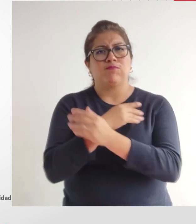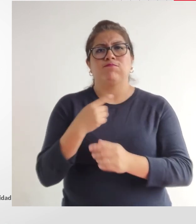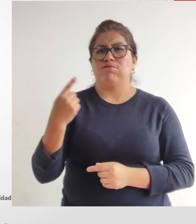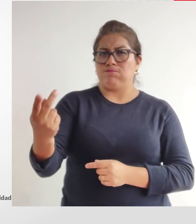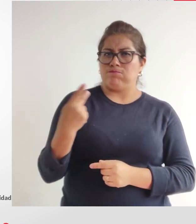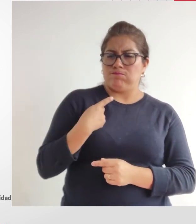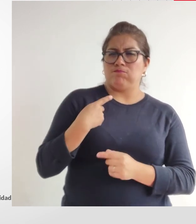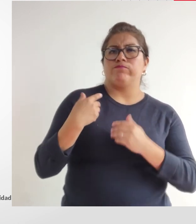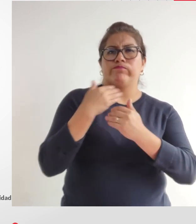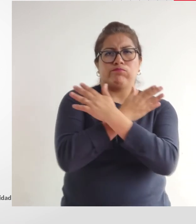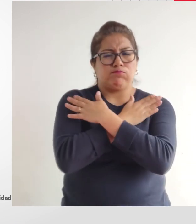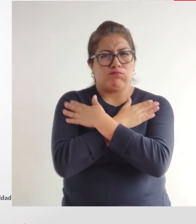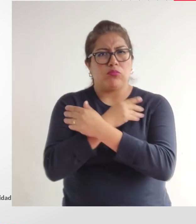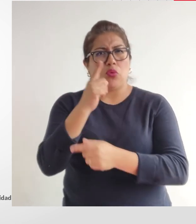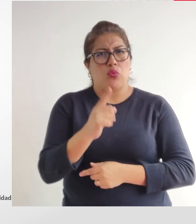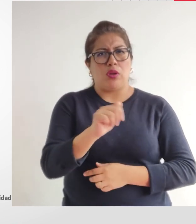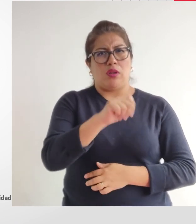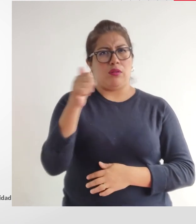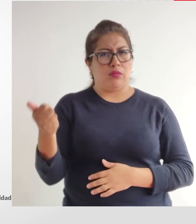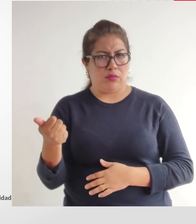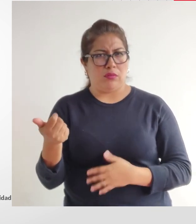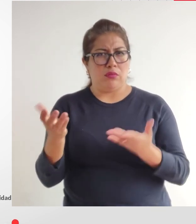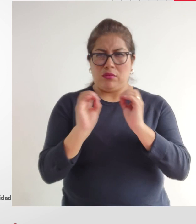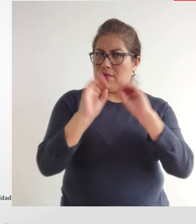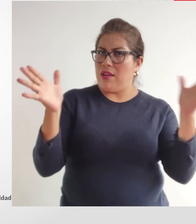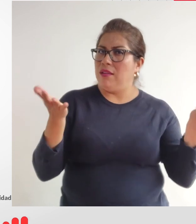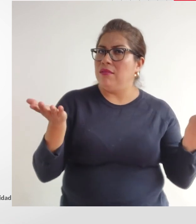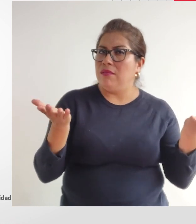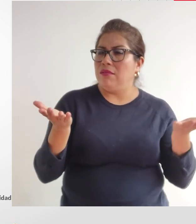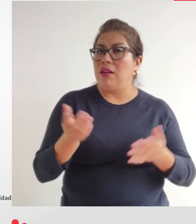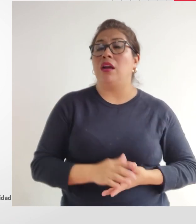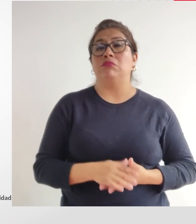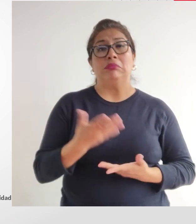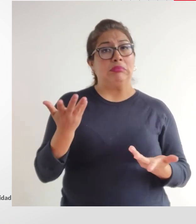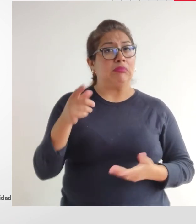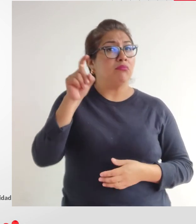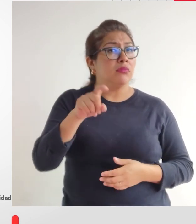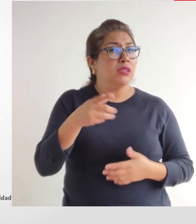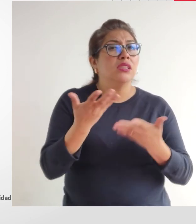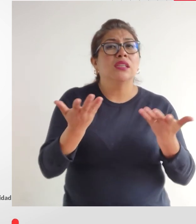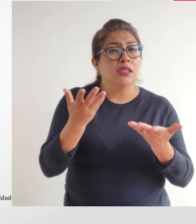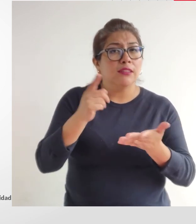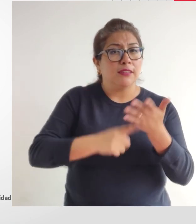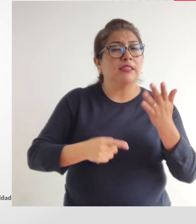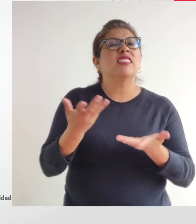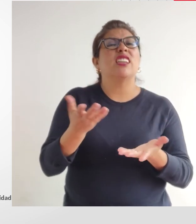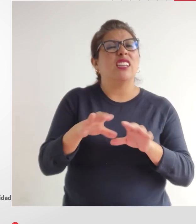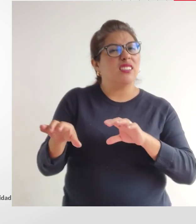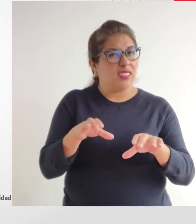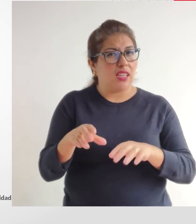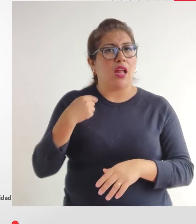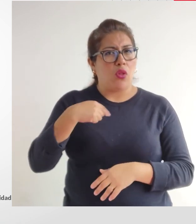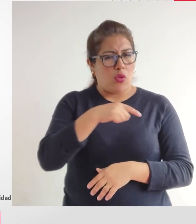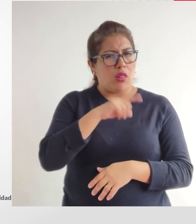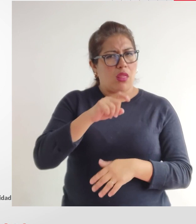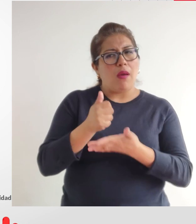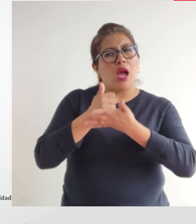los unos con los otros más claro amigas y amigos lo único que tenemos que hacer es ser fraternos